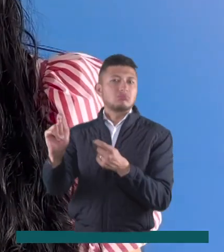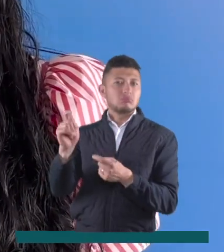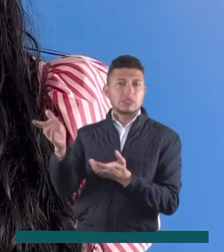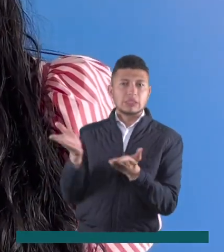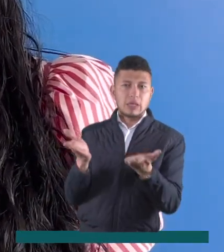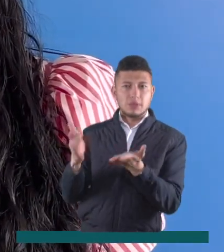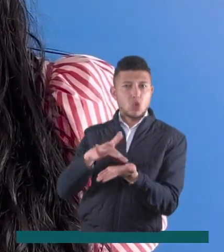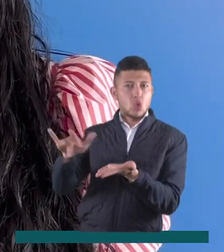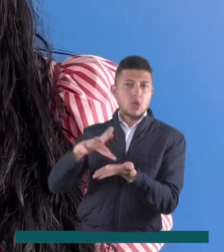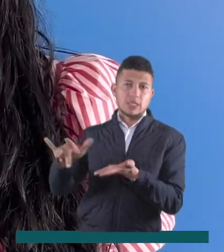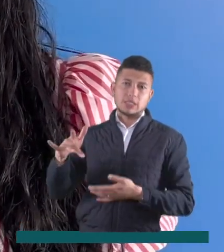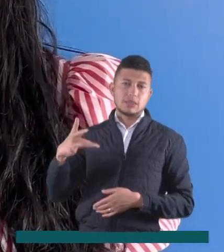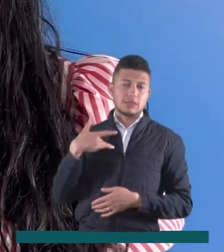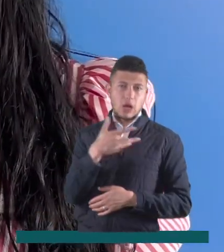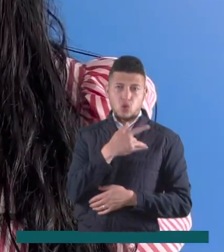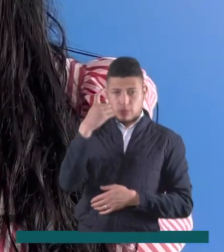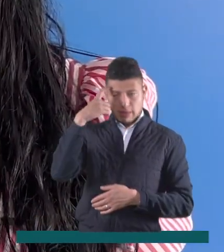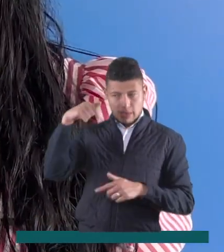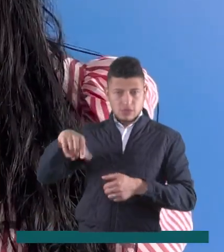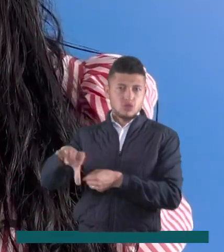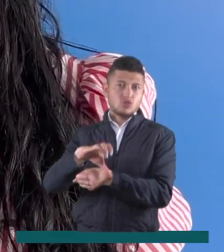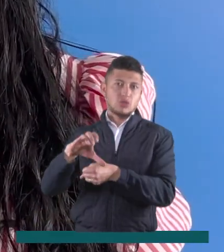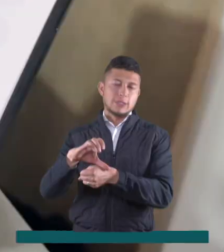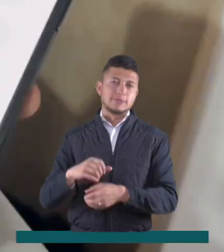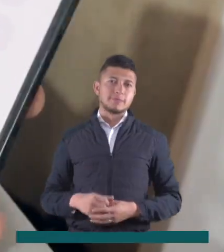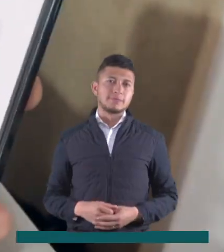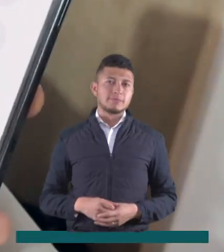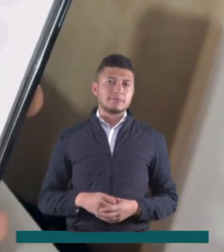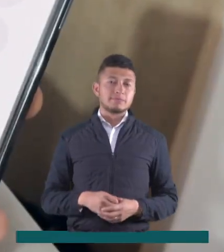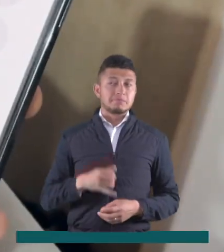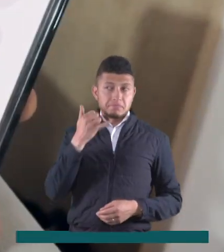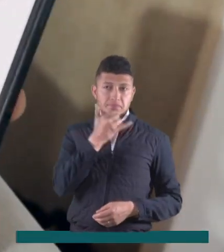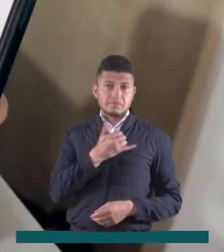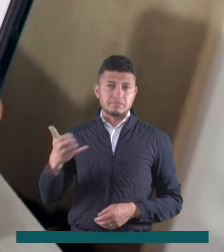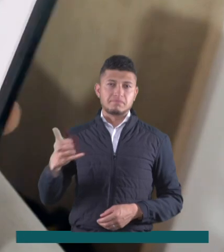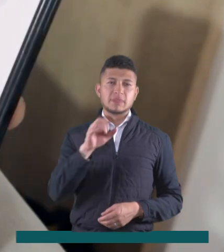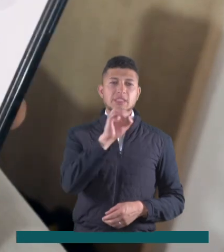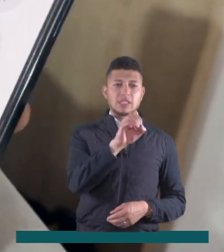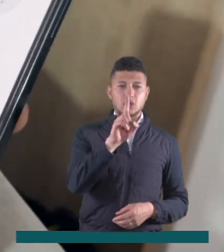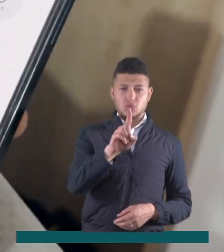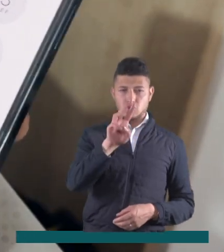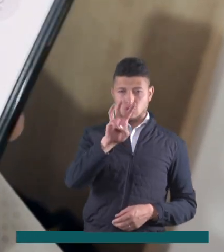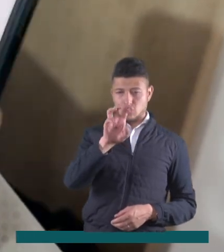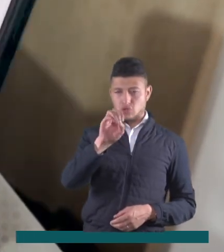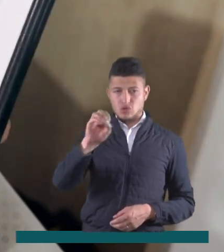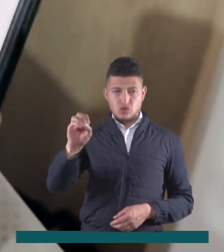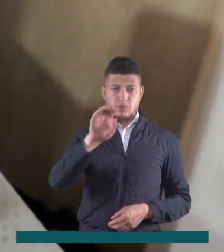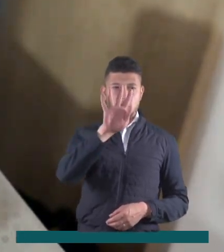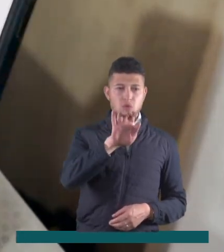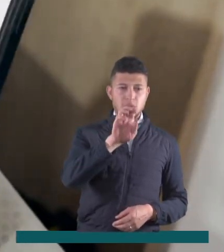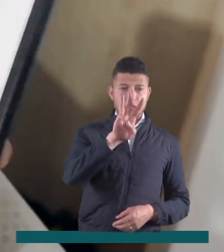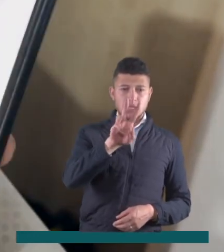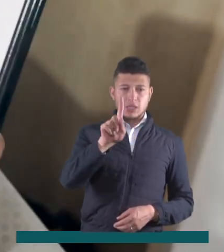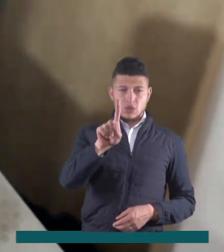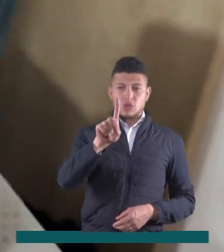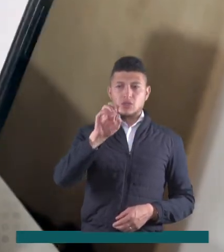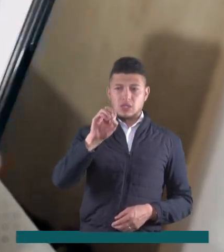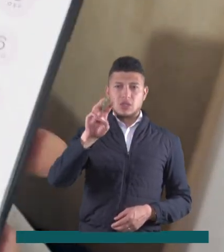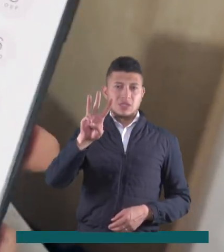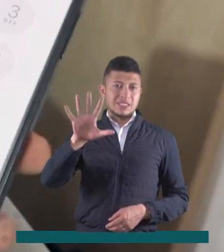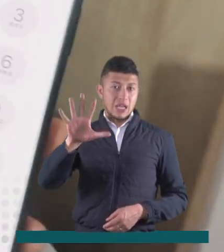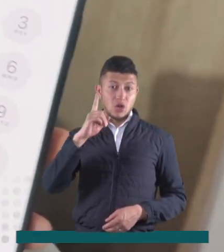lleva al paciente mejor a los servicios de urgencia de salud mental que existen en la ciudad. La línea 018931